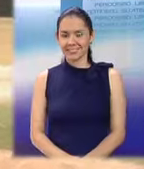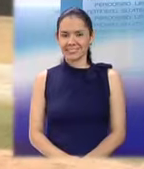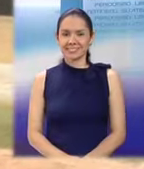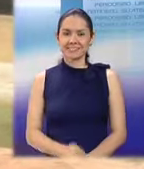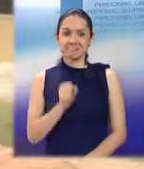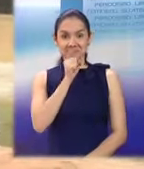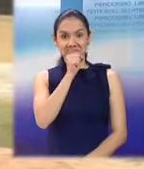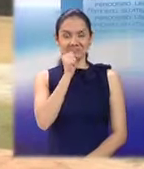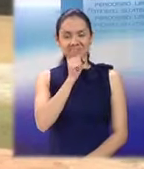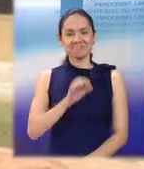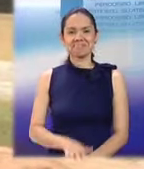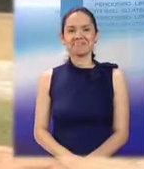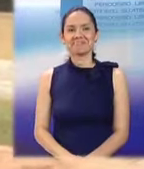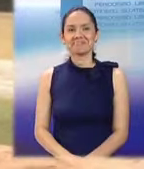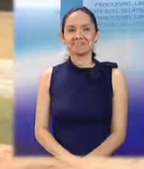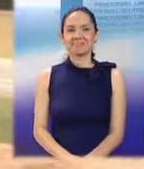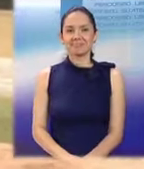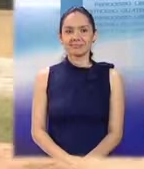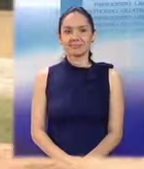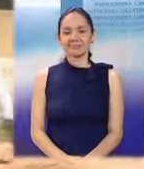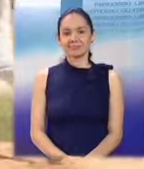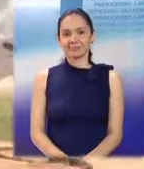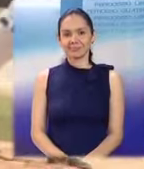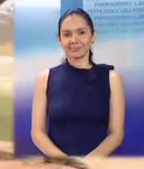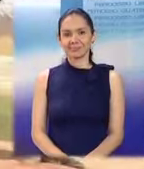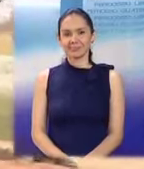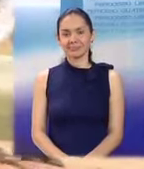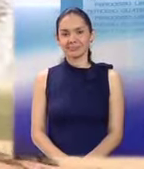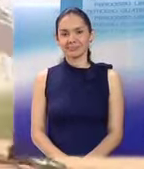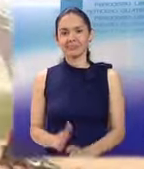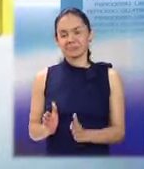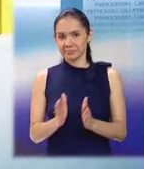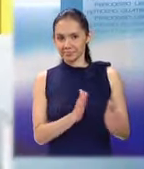Por una Guatemala en paz, Oscar de León